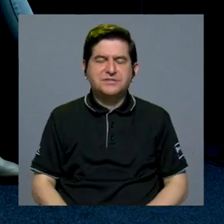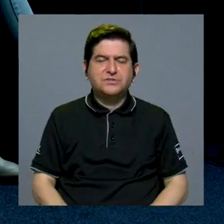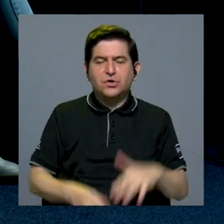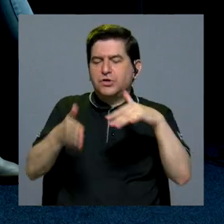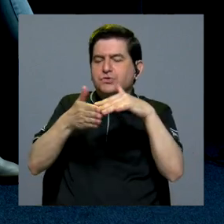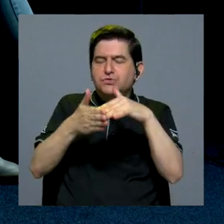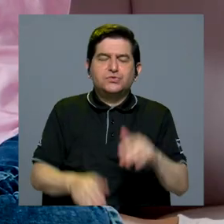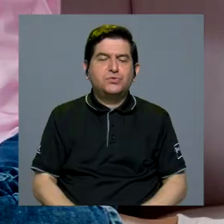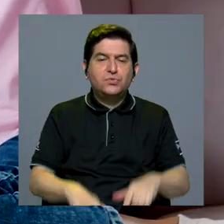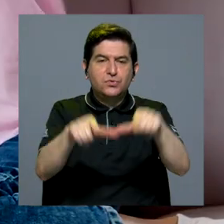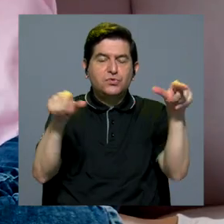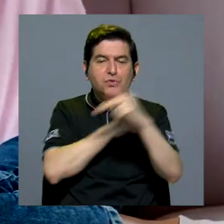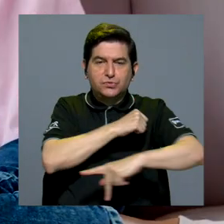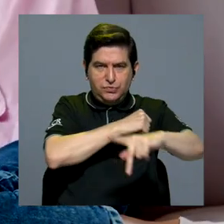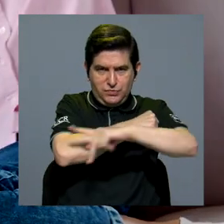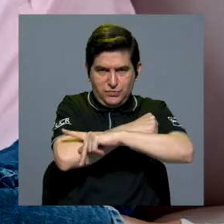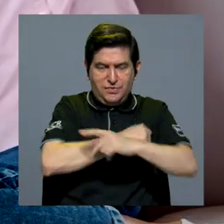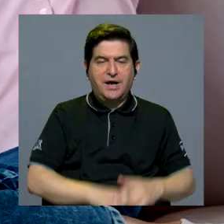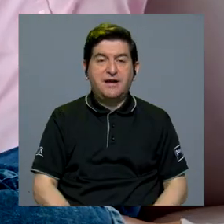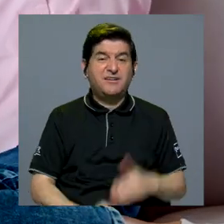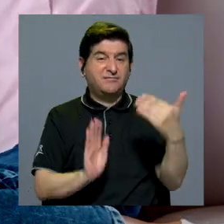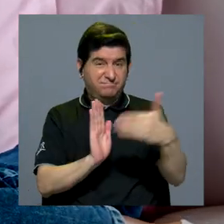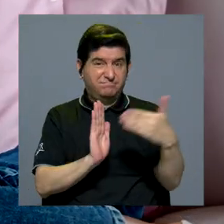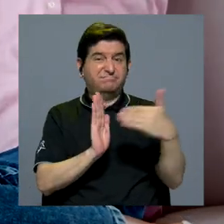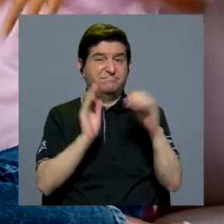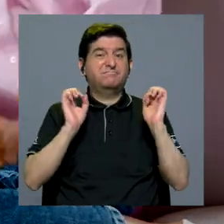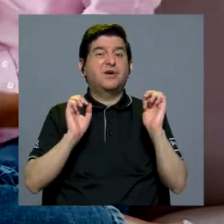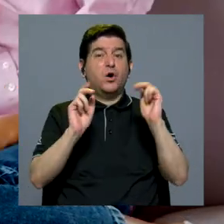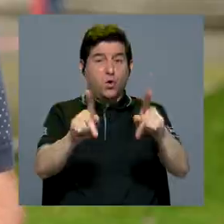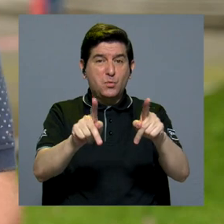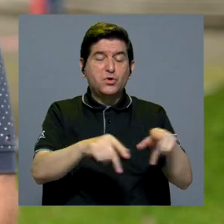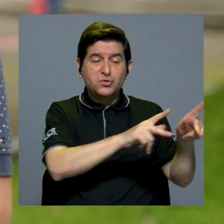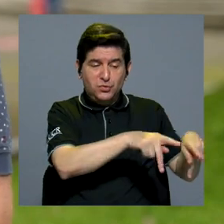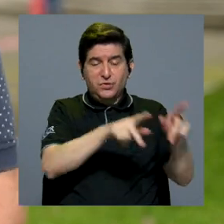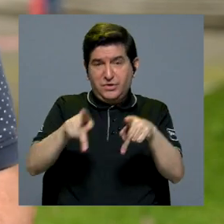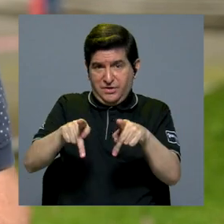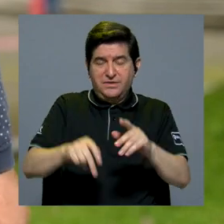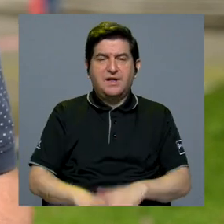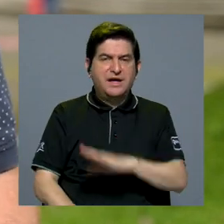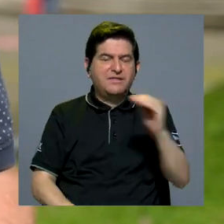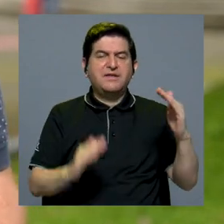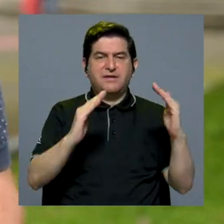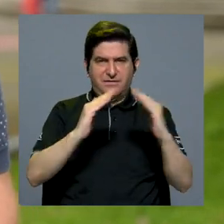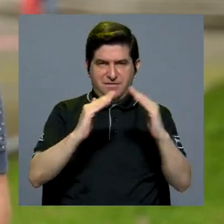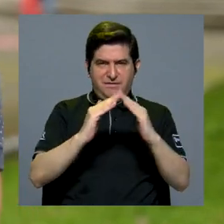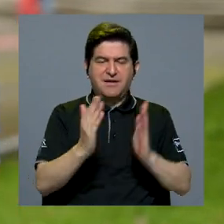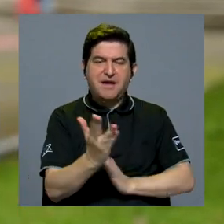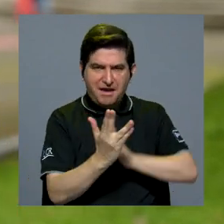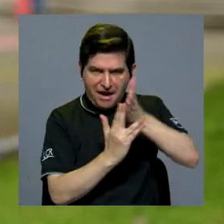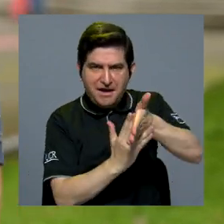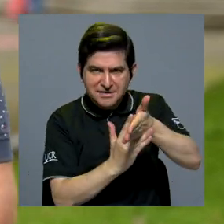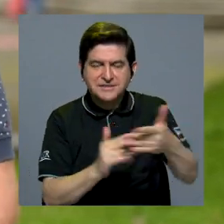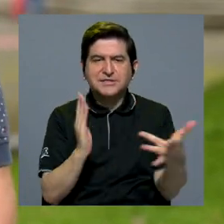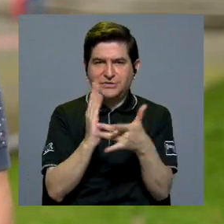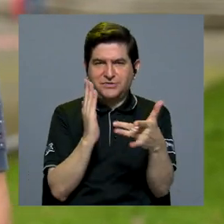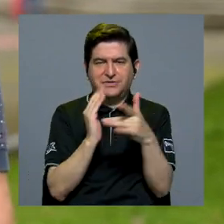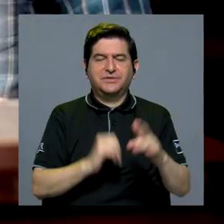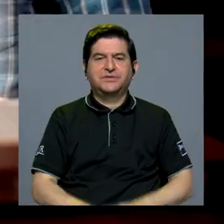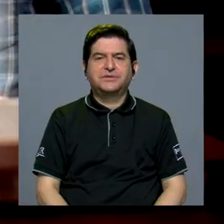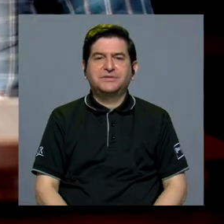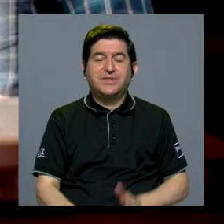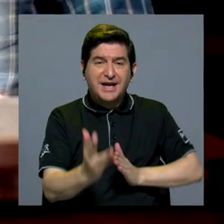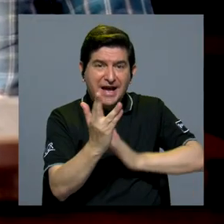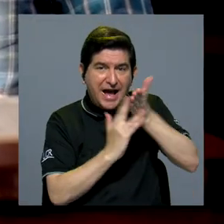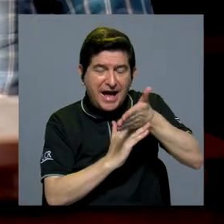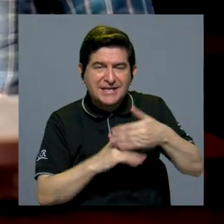ingresos, nivel educativo, zona geográfica, etcétera, que afectan las posibilidades que tienen las personas y los hogares de acceder